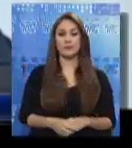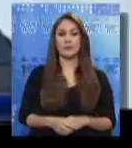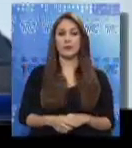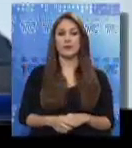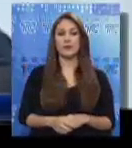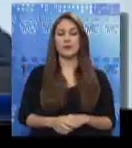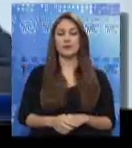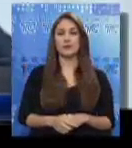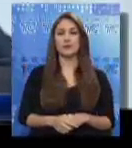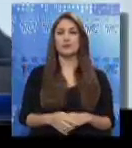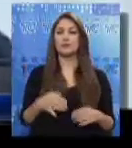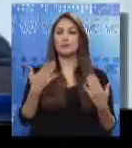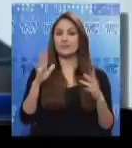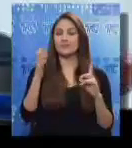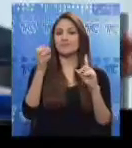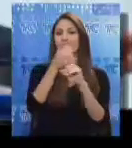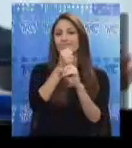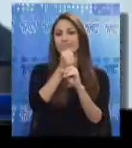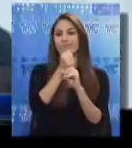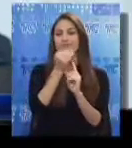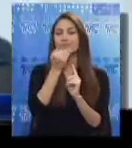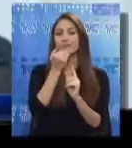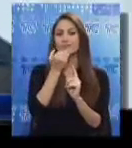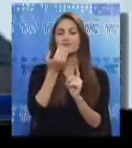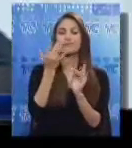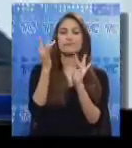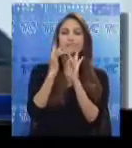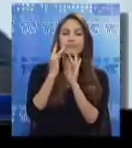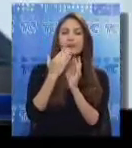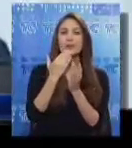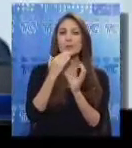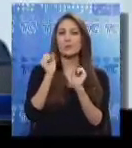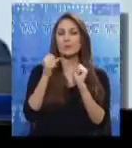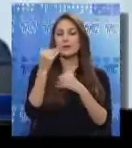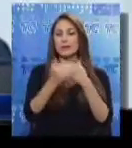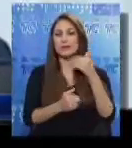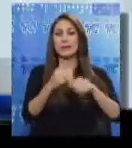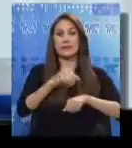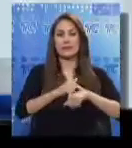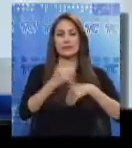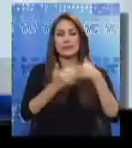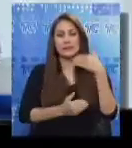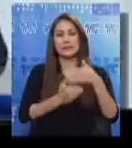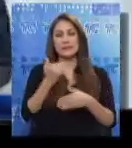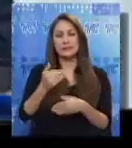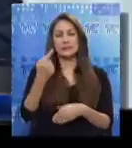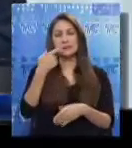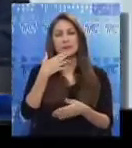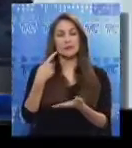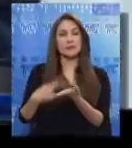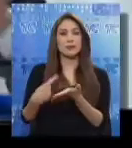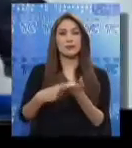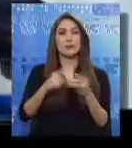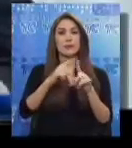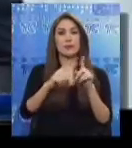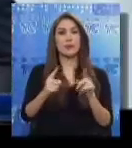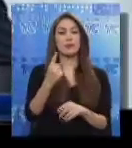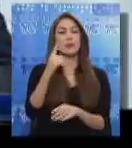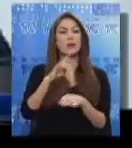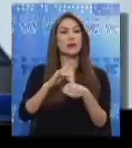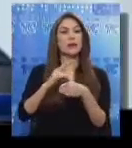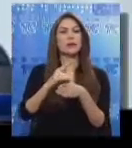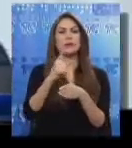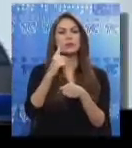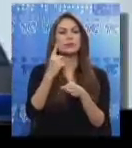se ha alcanzado con negociaciones muy complejas que han llevado mucho tiempo, que el riesgo de